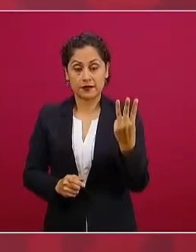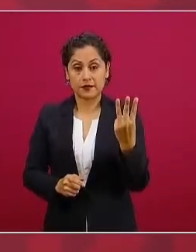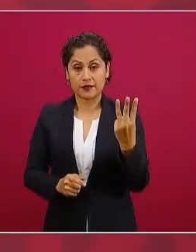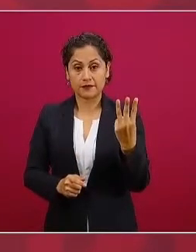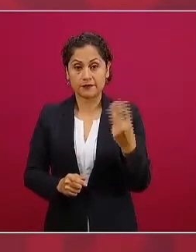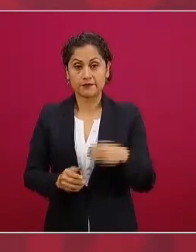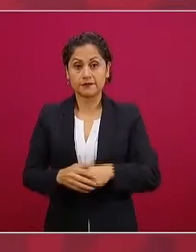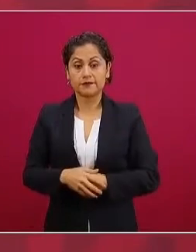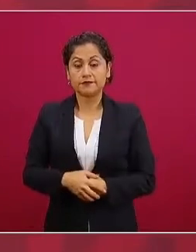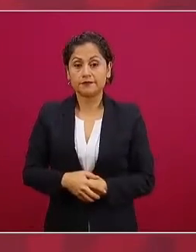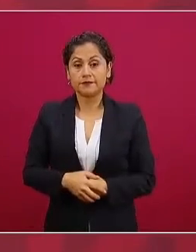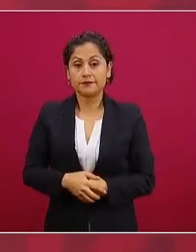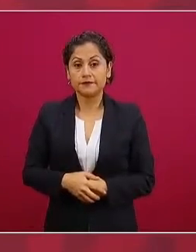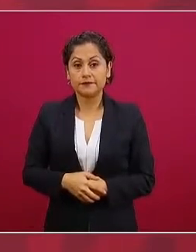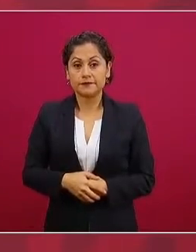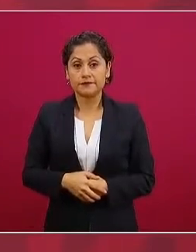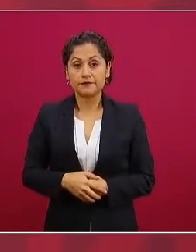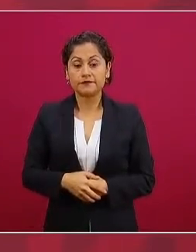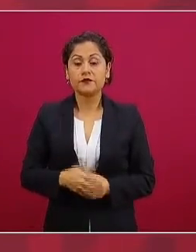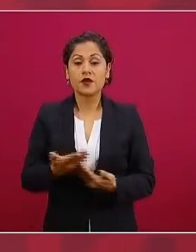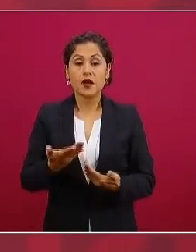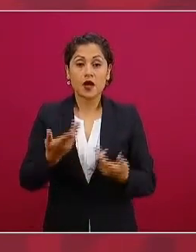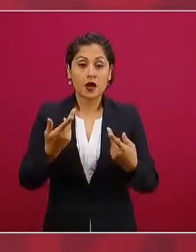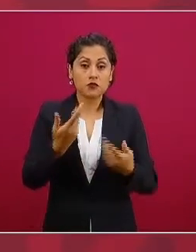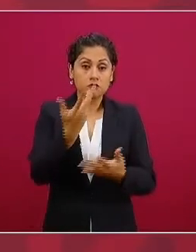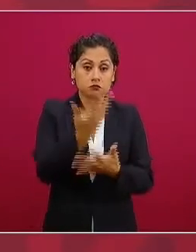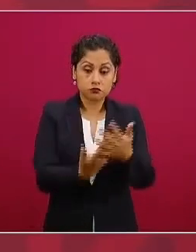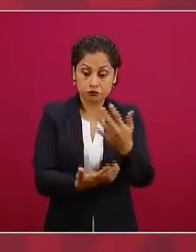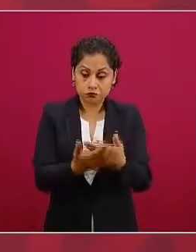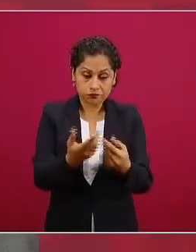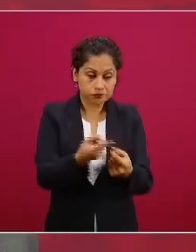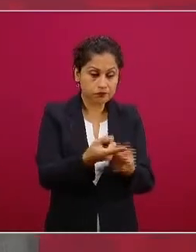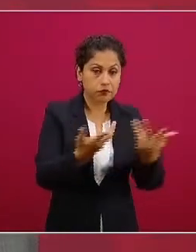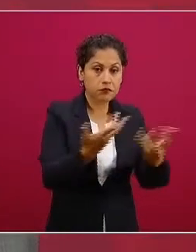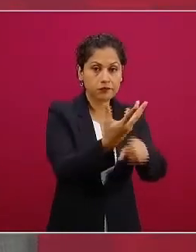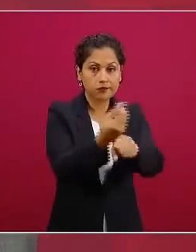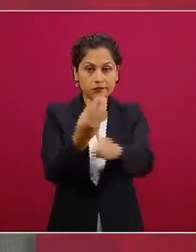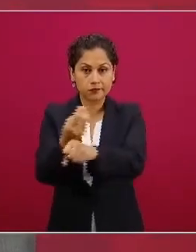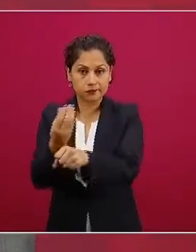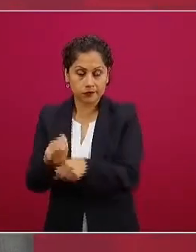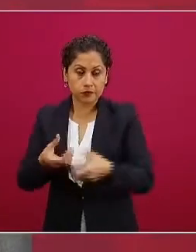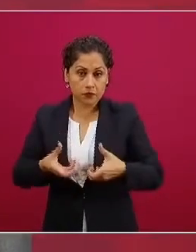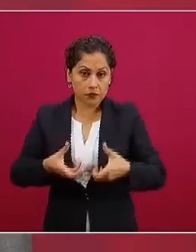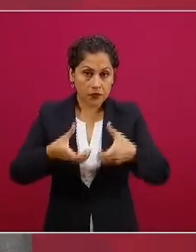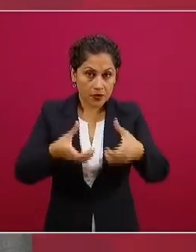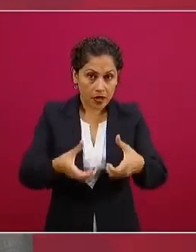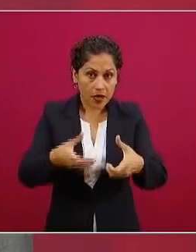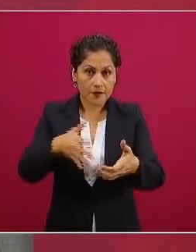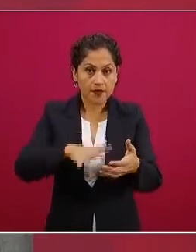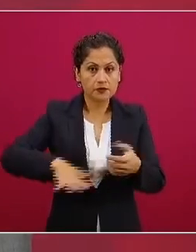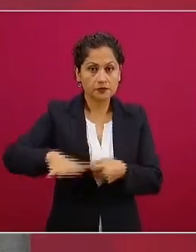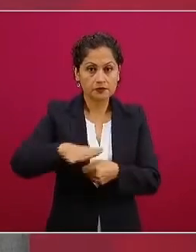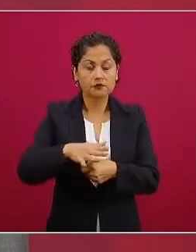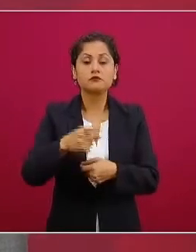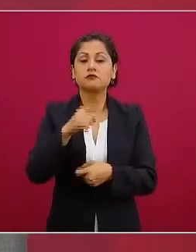de mano de obra. Veinticuatro, caminos rurales.